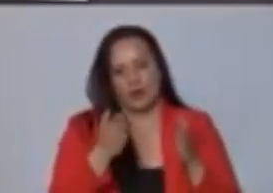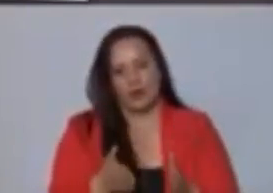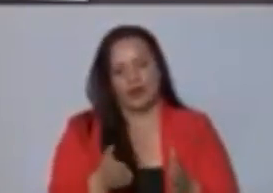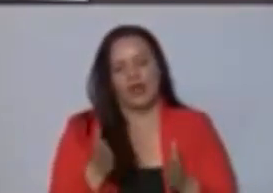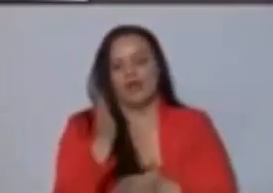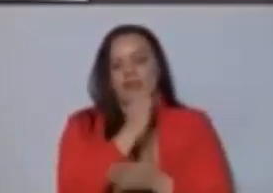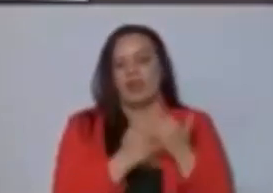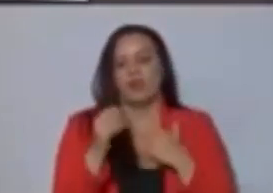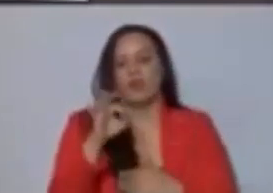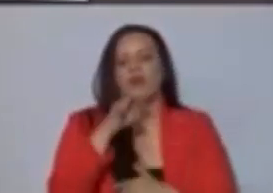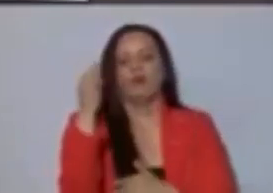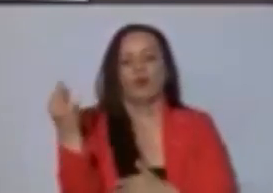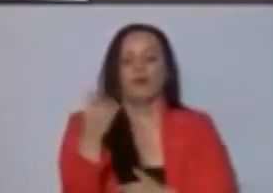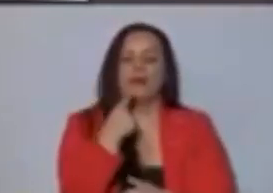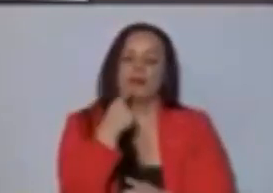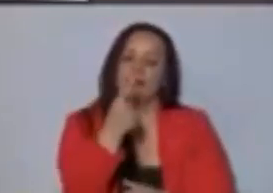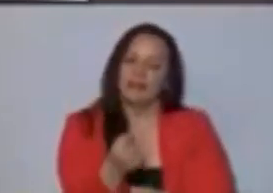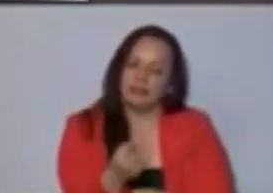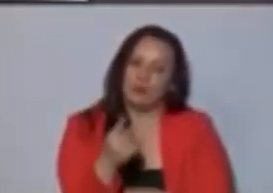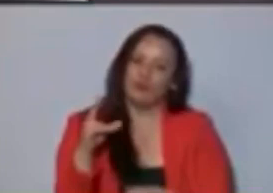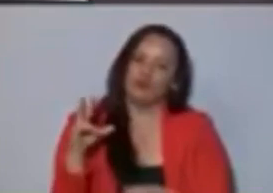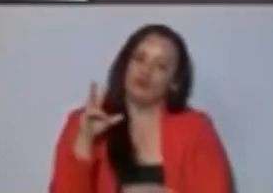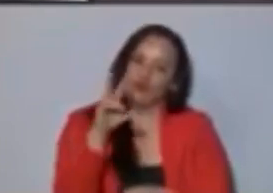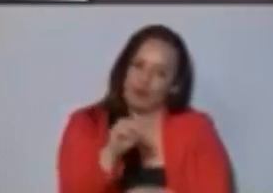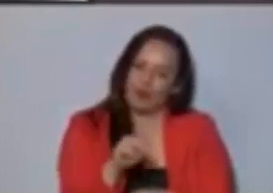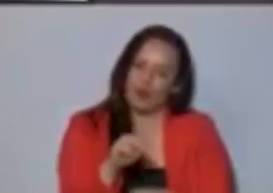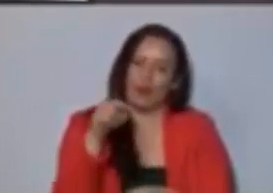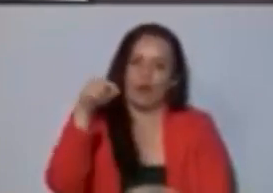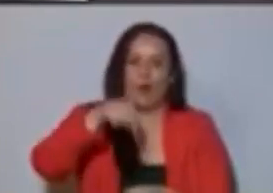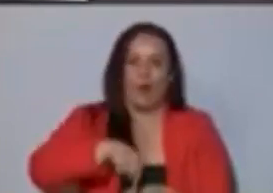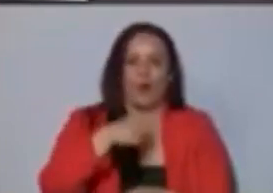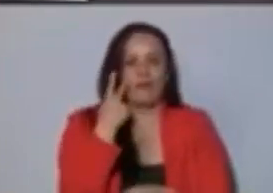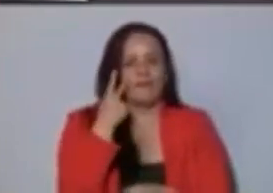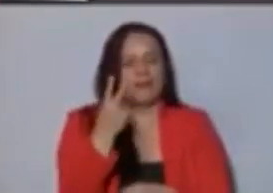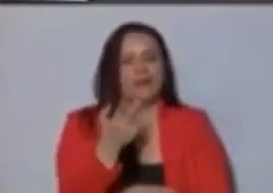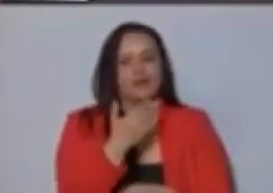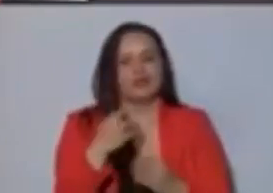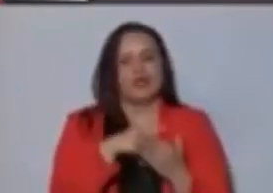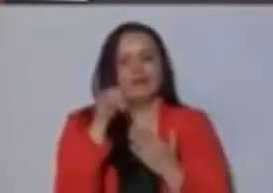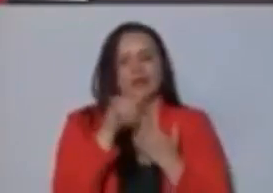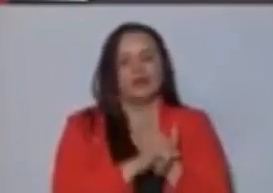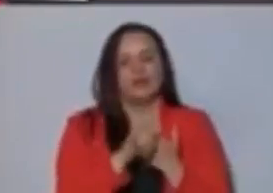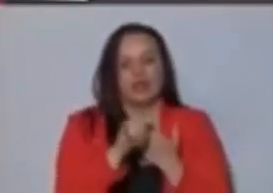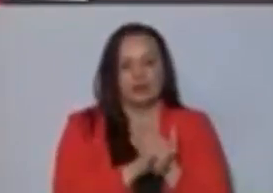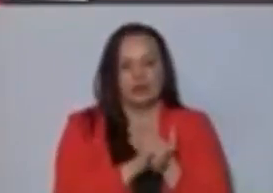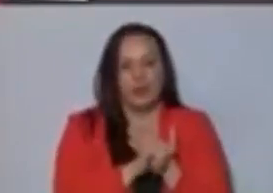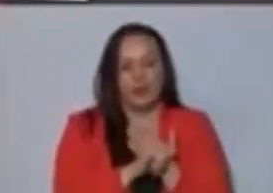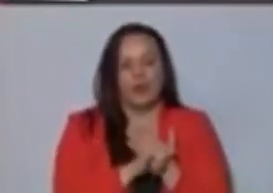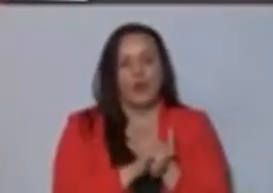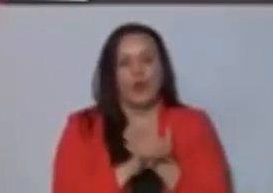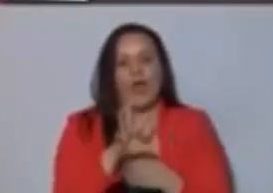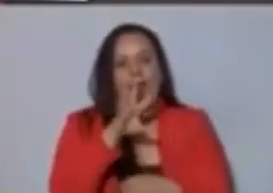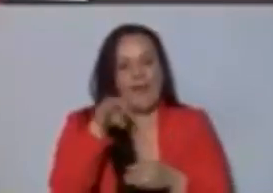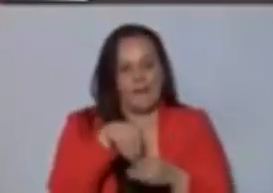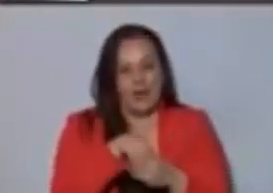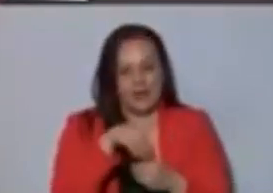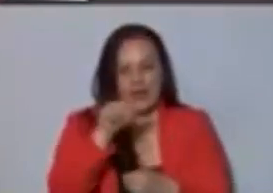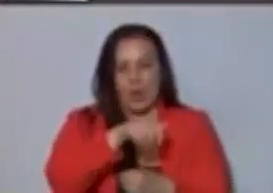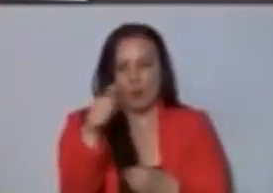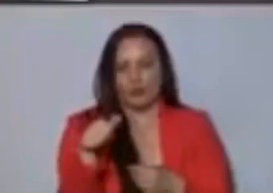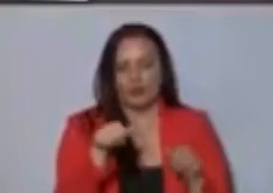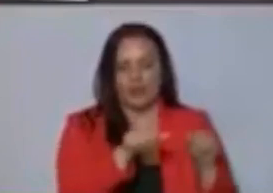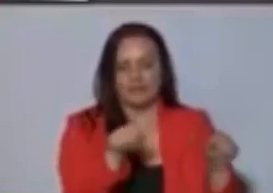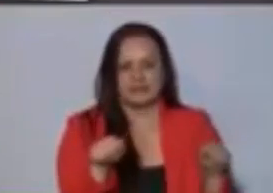forma, pues dijimos no y hoy vemos que el proyecto abarca a otros